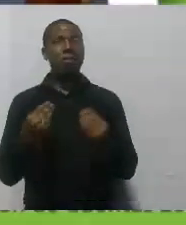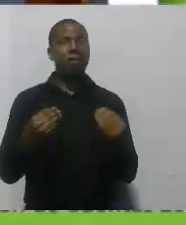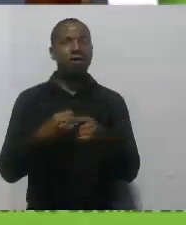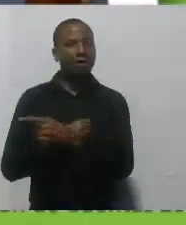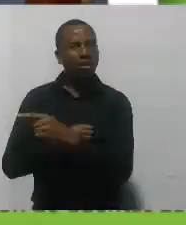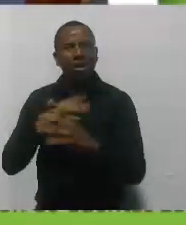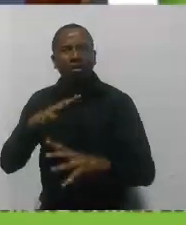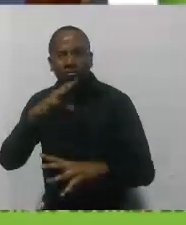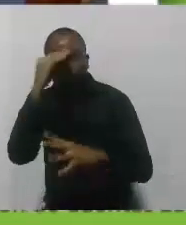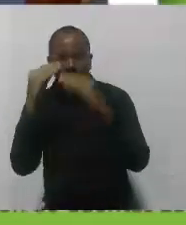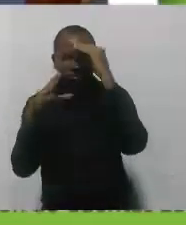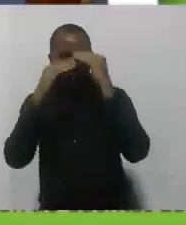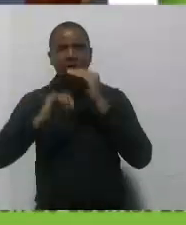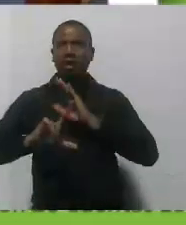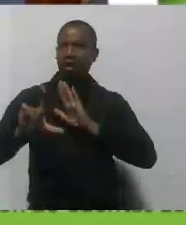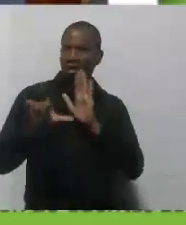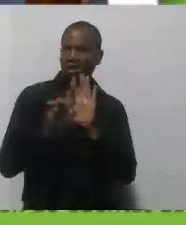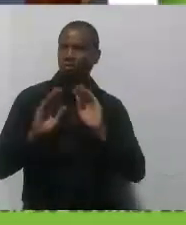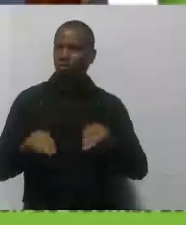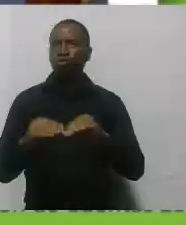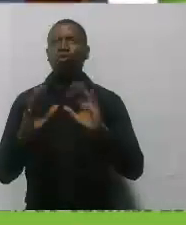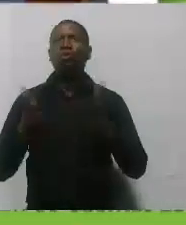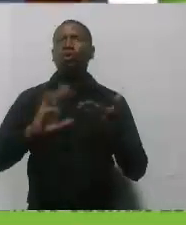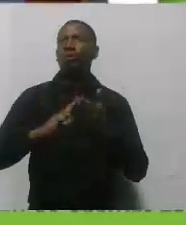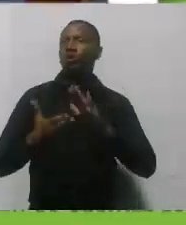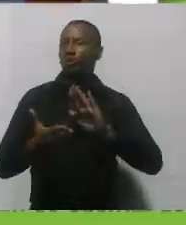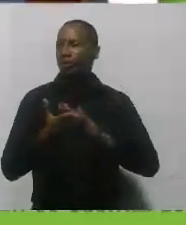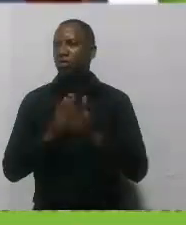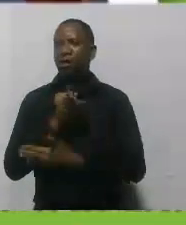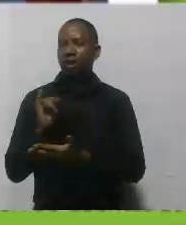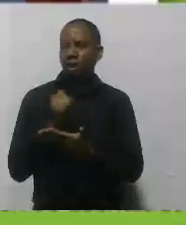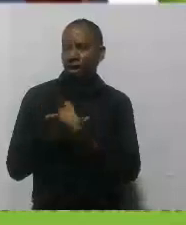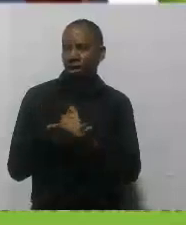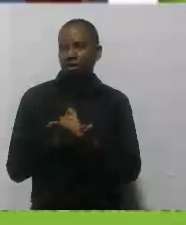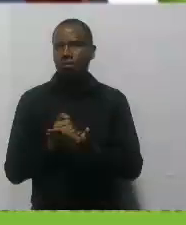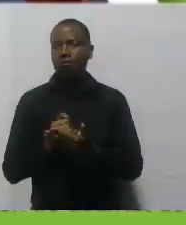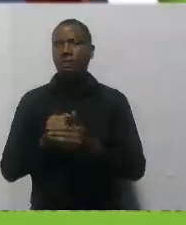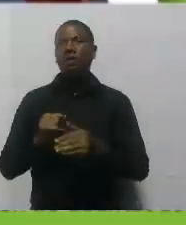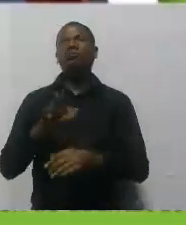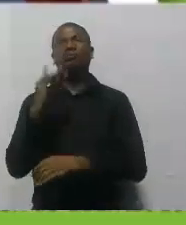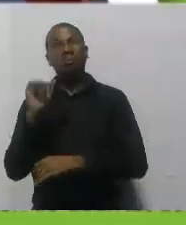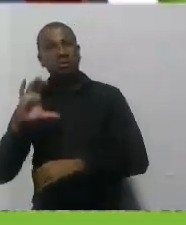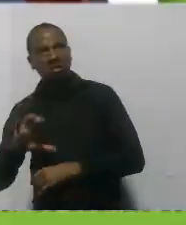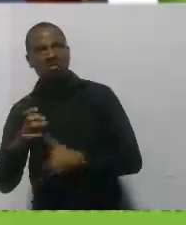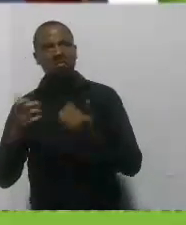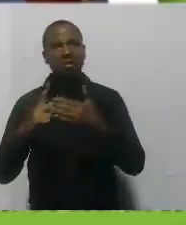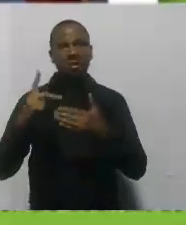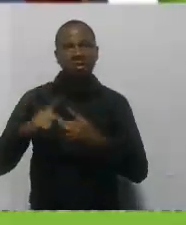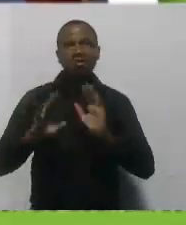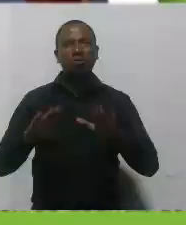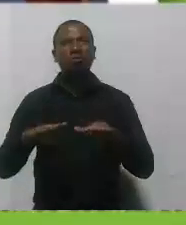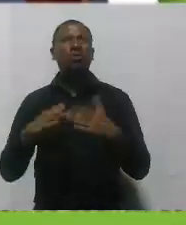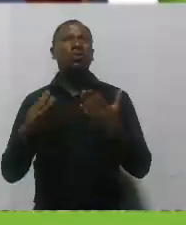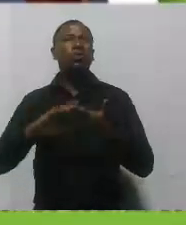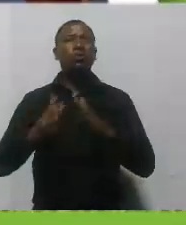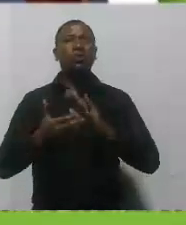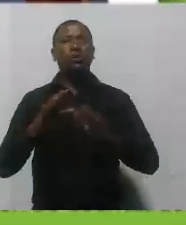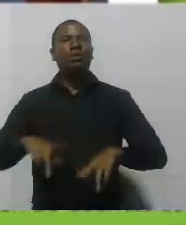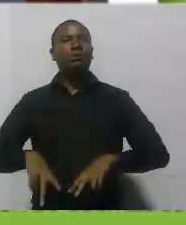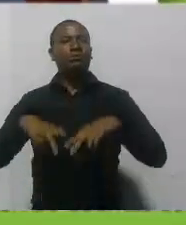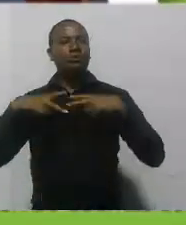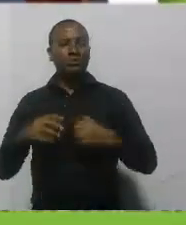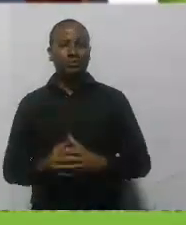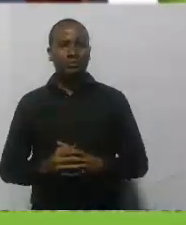formación de legislación comunal, como él lo anunciaba, las TITI proyectos y todas las habilidades para la vida. Pero no es